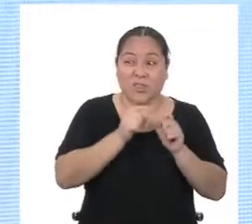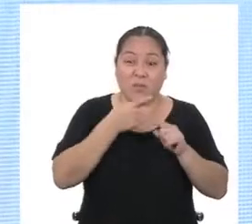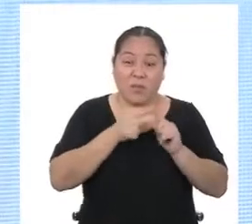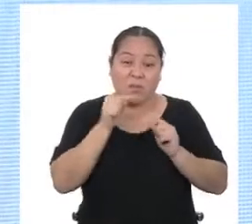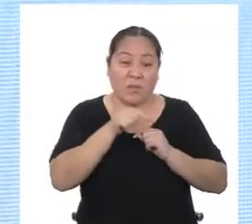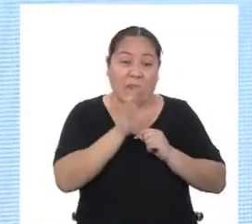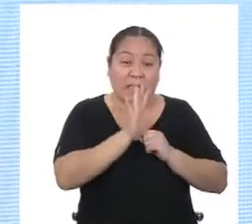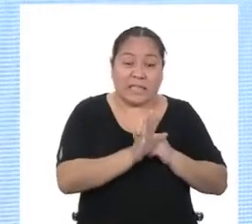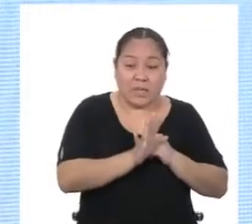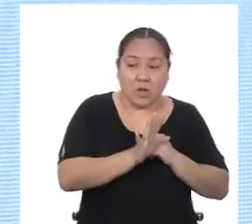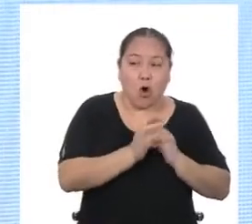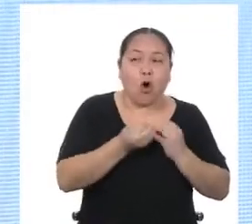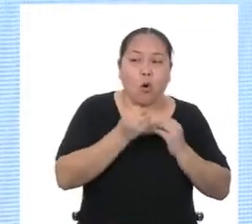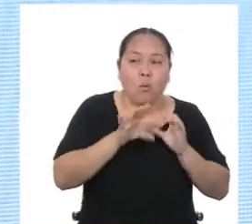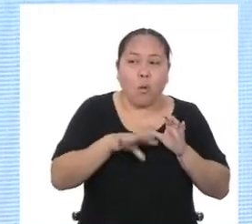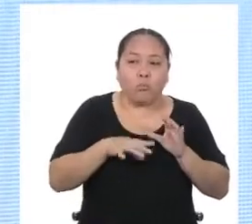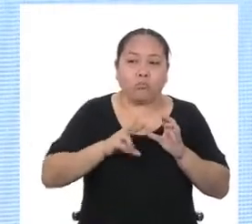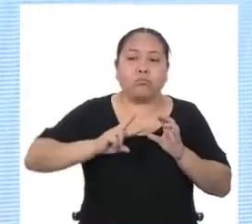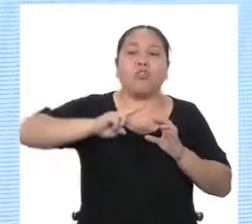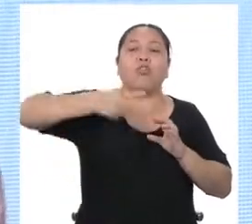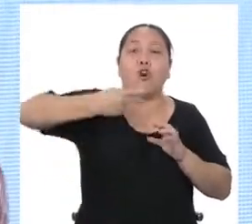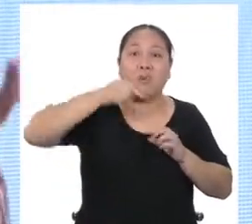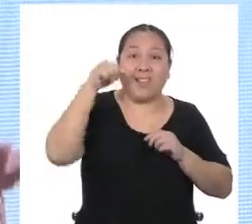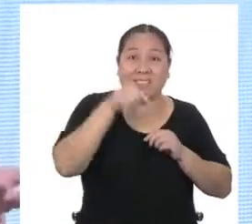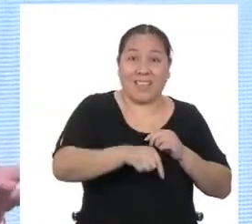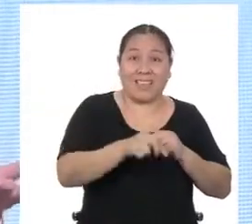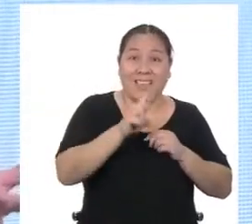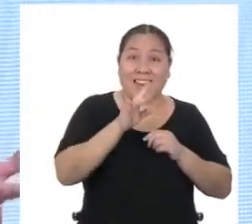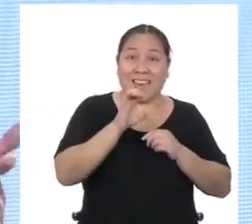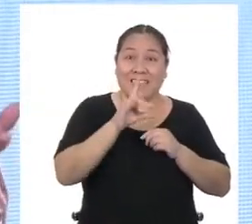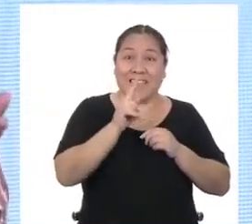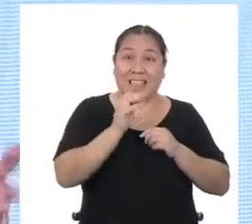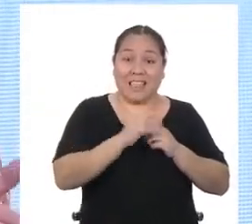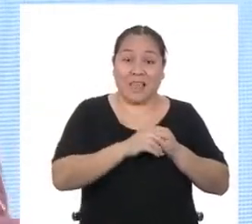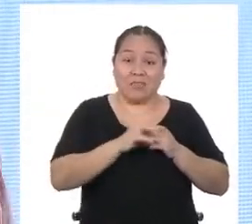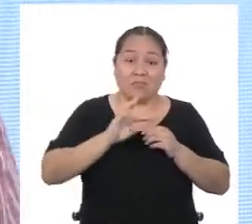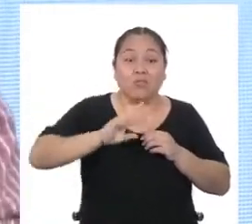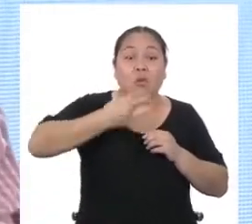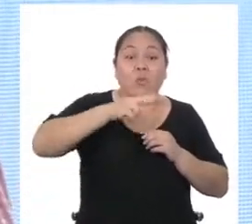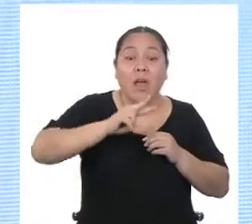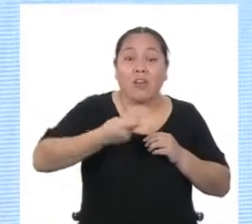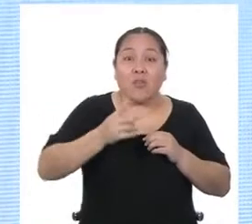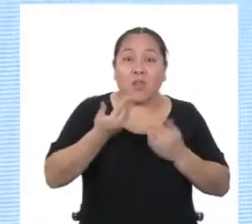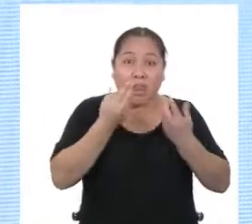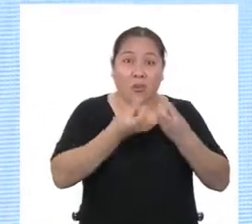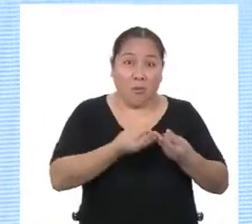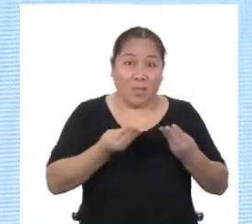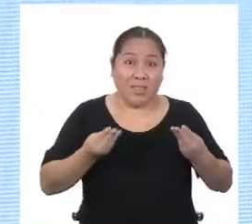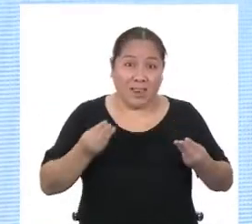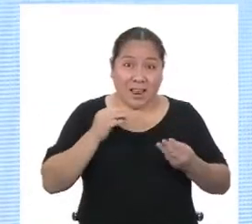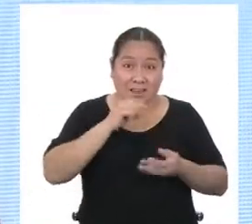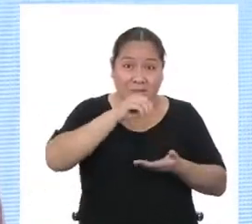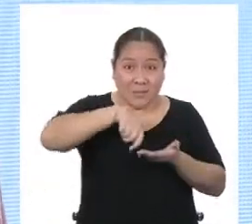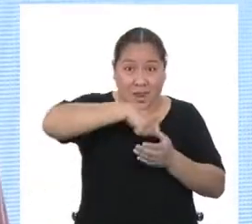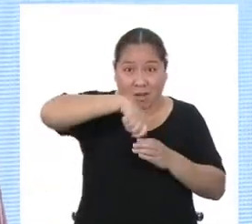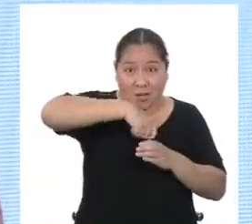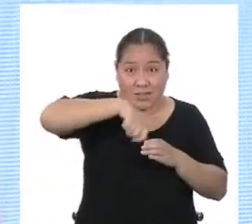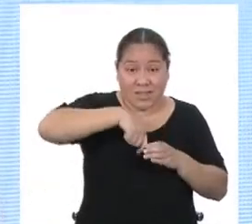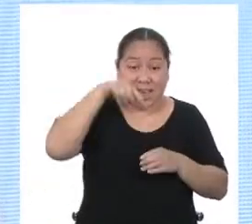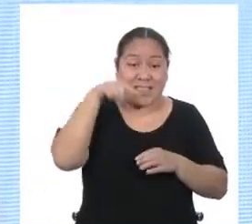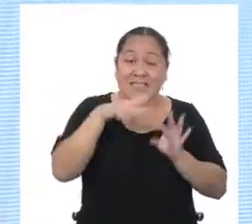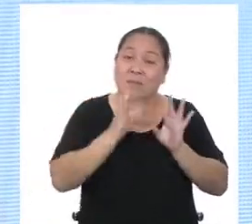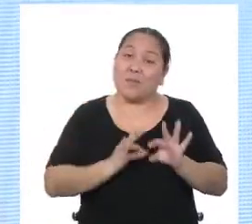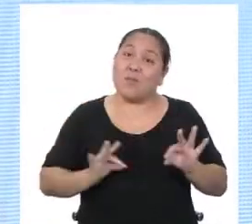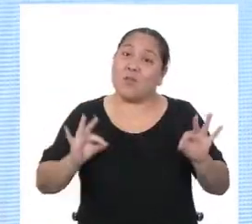Así que hay que hacer el doble de la receta y tenemos que duplicar las proporciones. Por eso es tan importante prestar atención